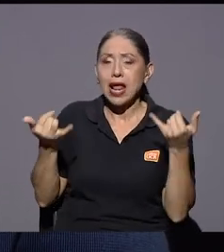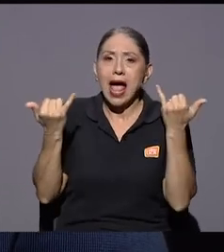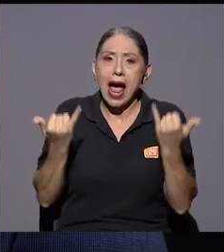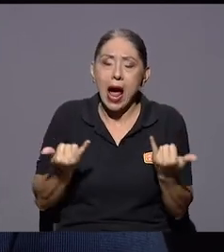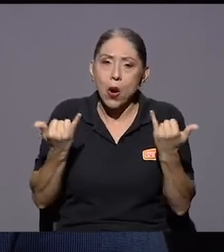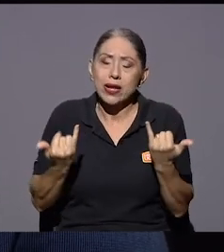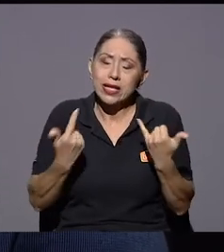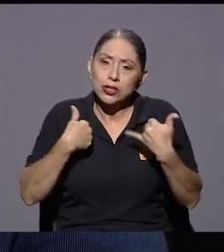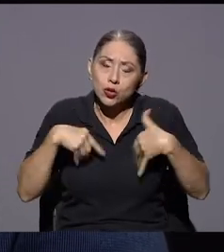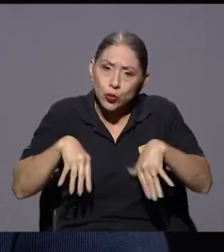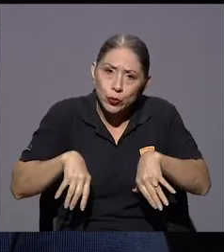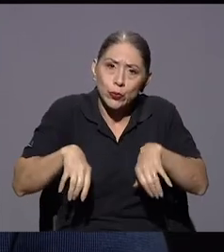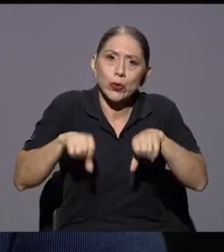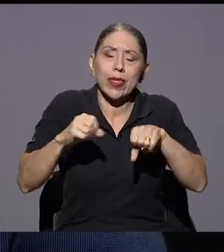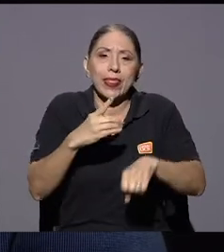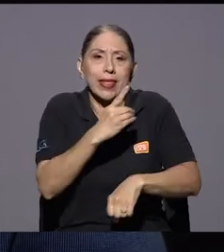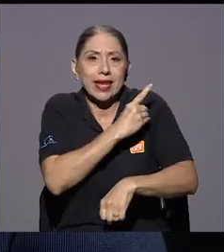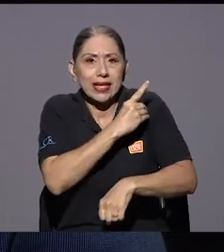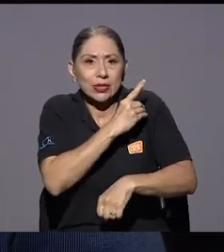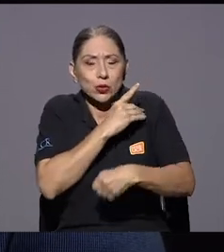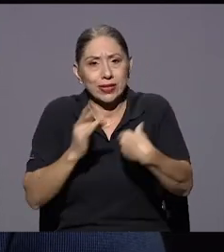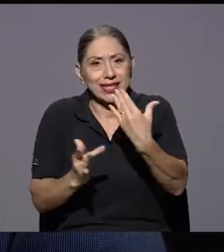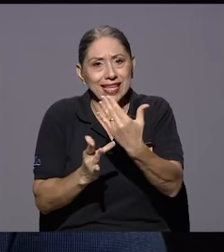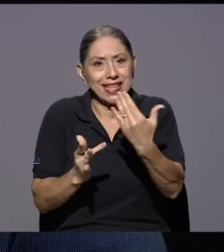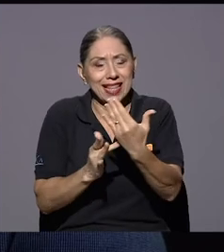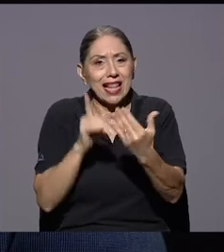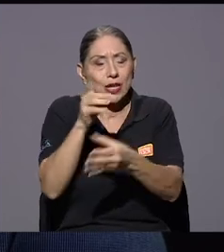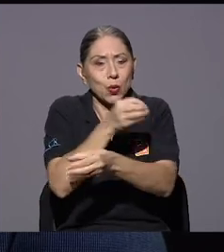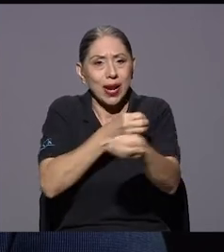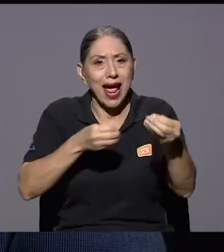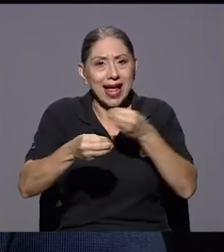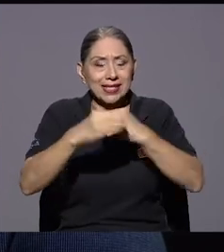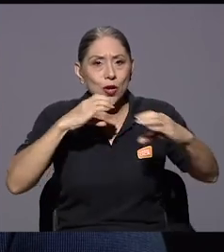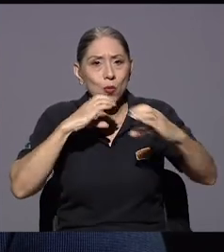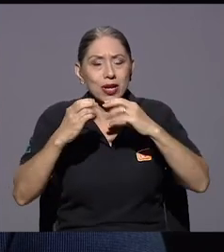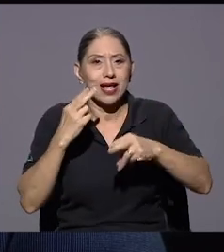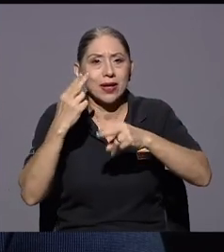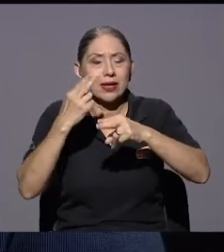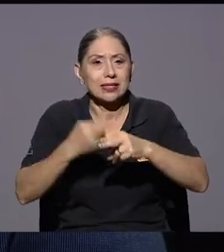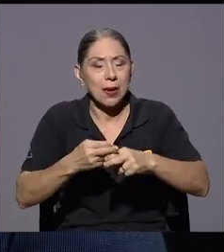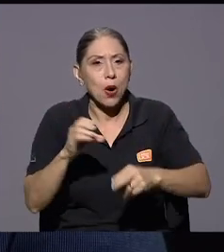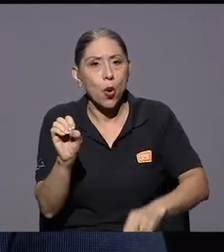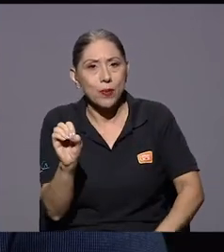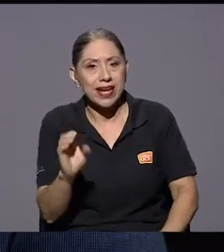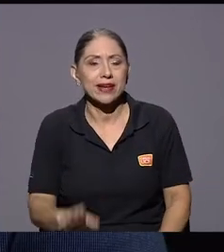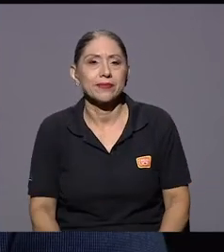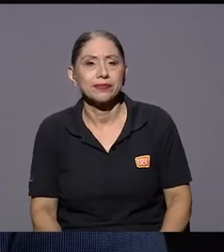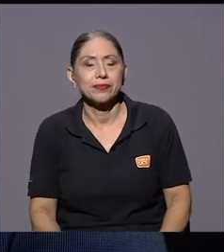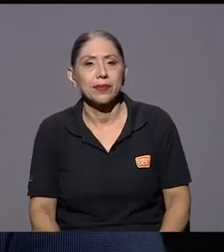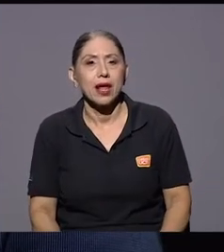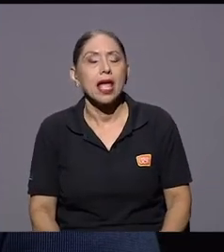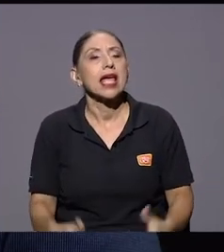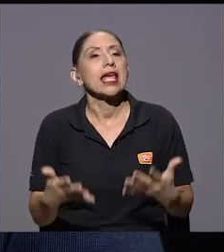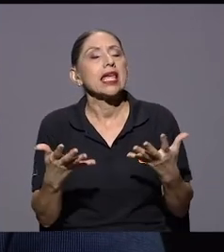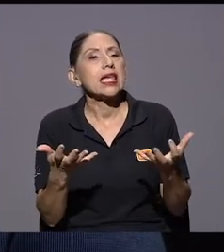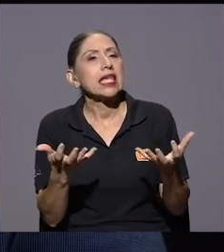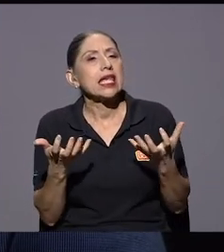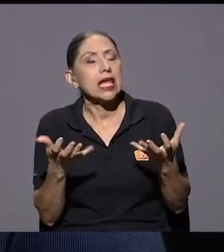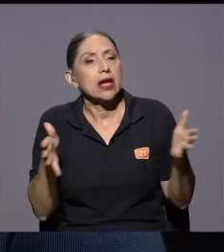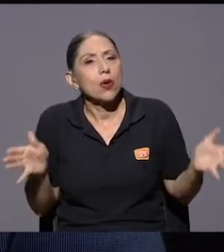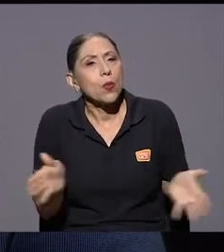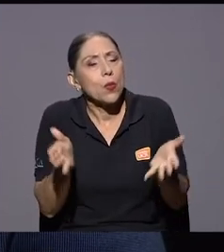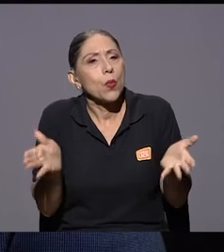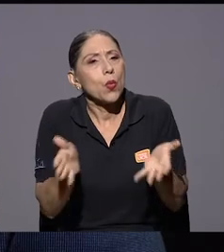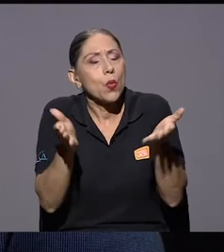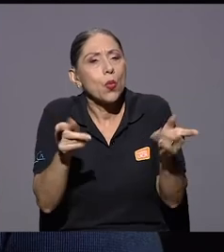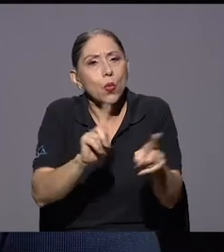asumiendo la dirección digital de una agencia de comunicación que se llama Aubrey y quiero impulsar varios